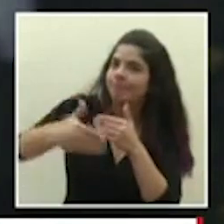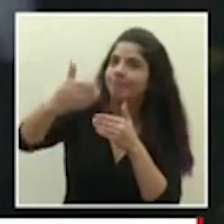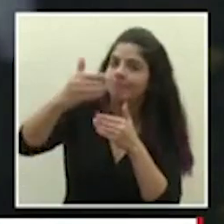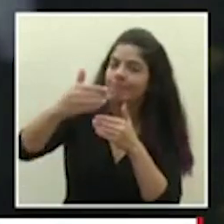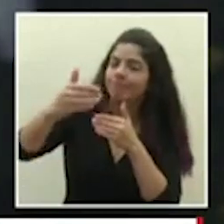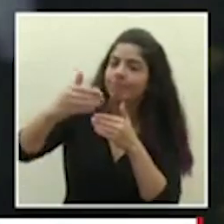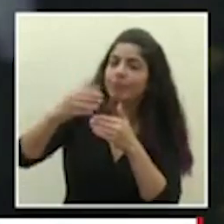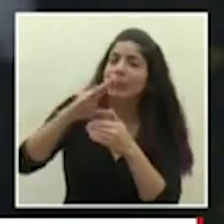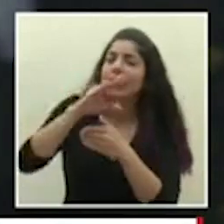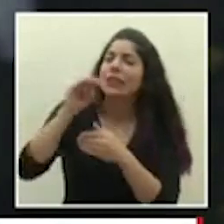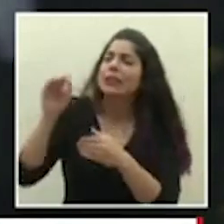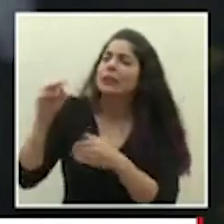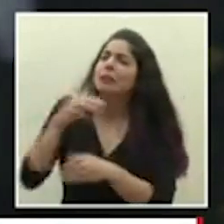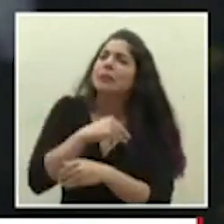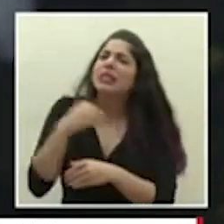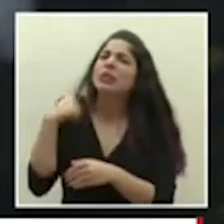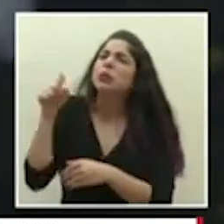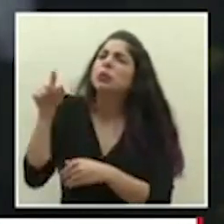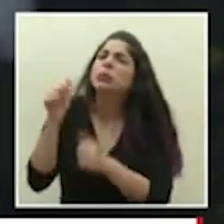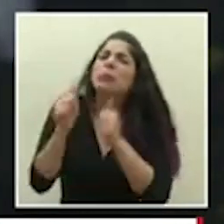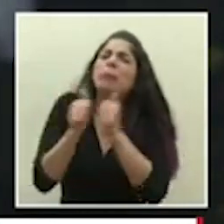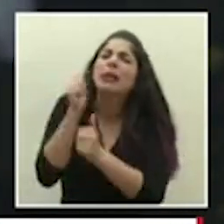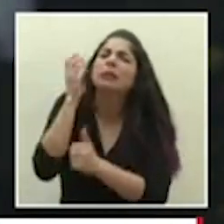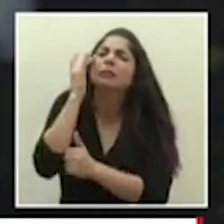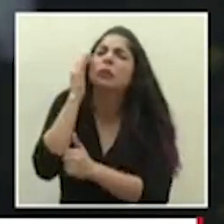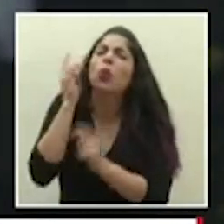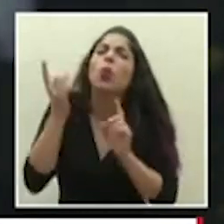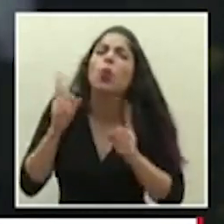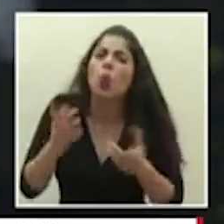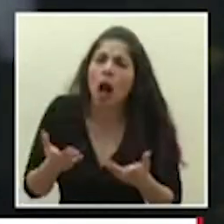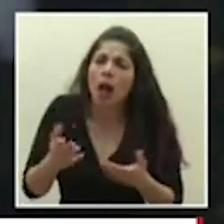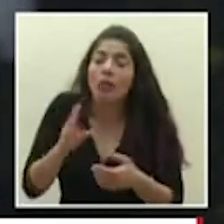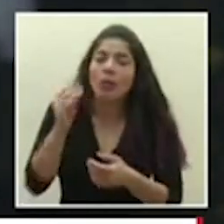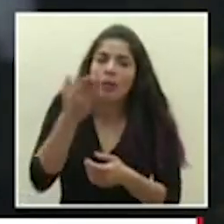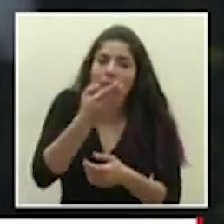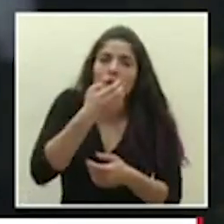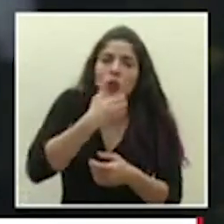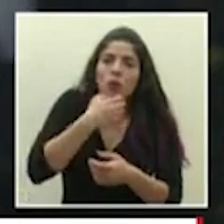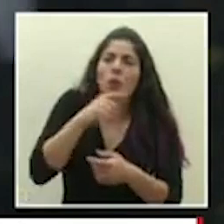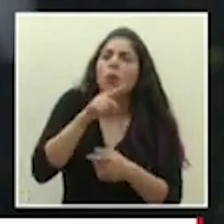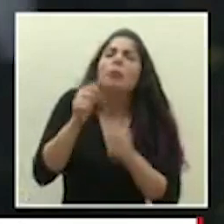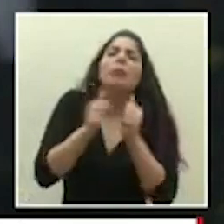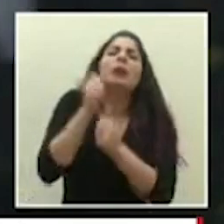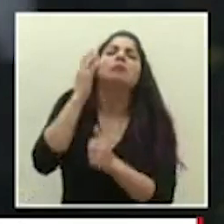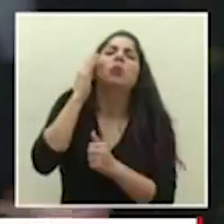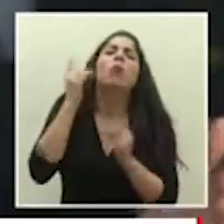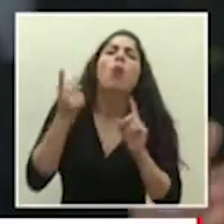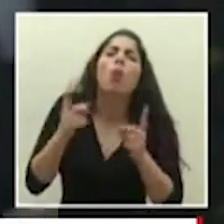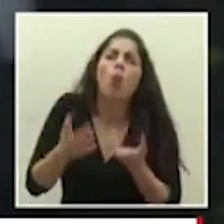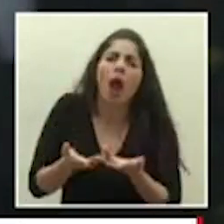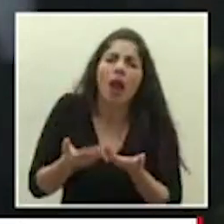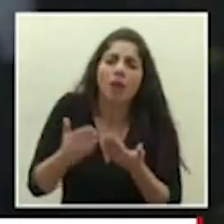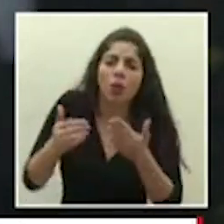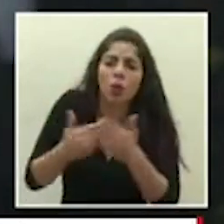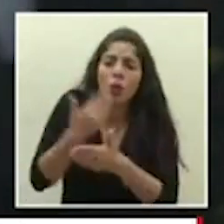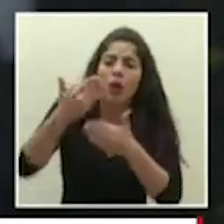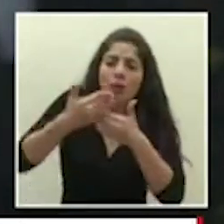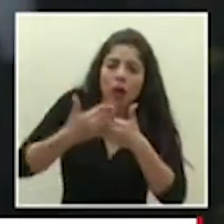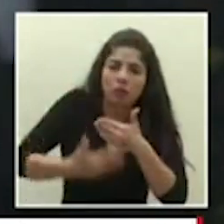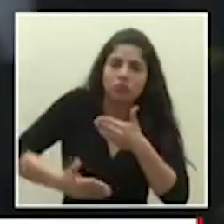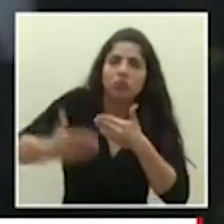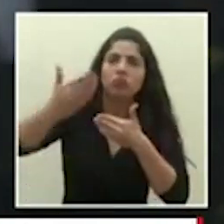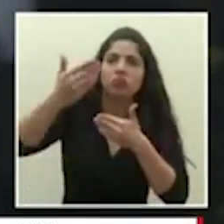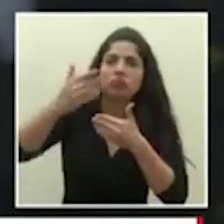señor ministro le preocupa más a usted y también a usted don Román sobre esta nueva fase en que entra